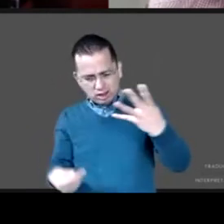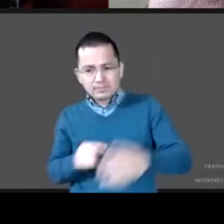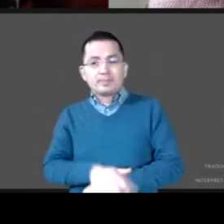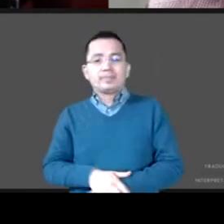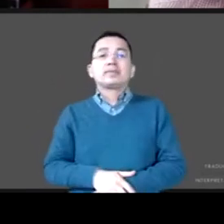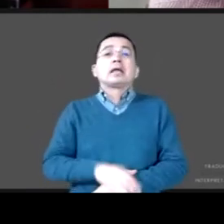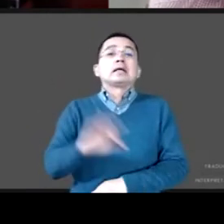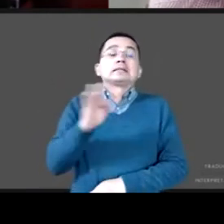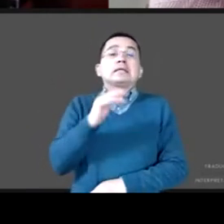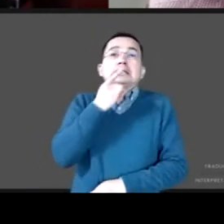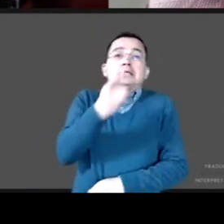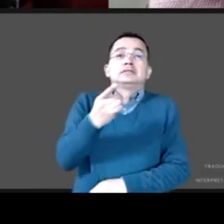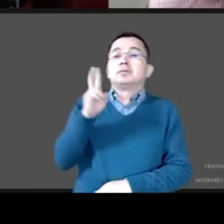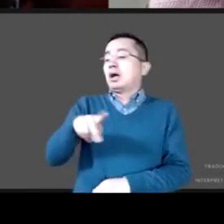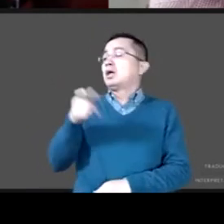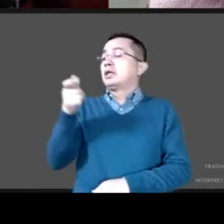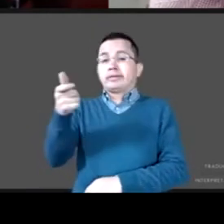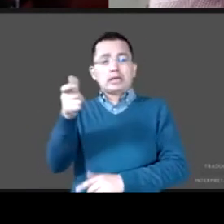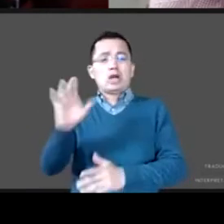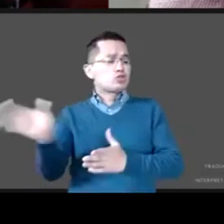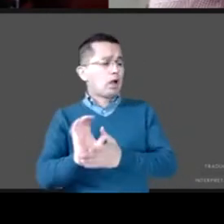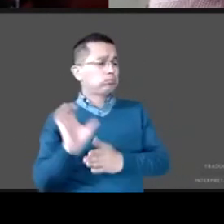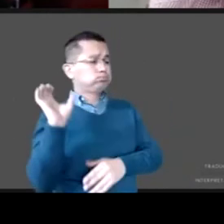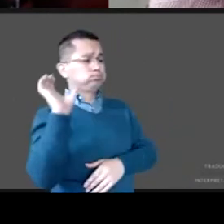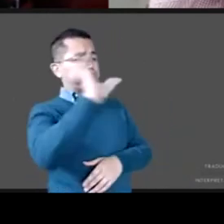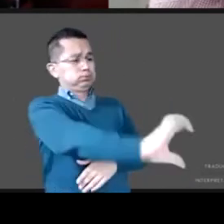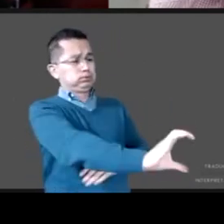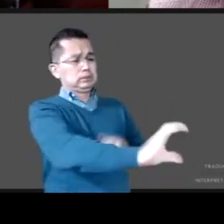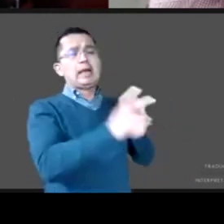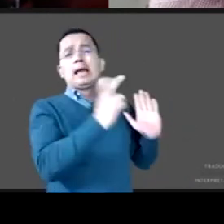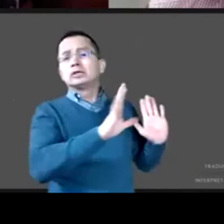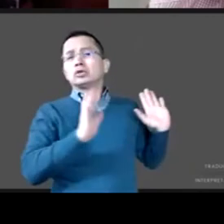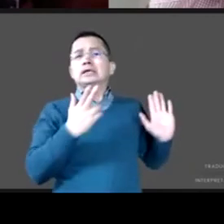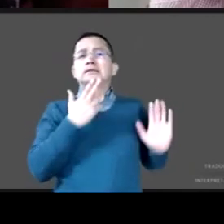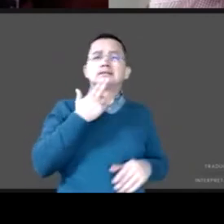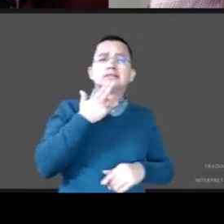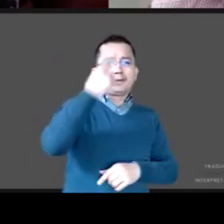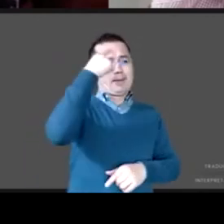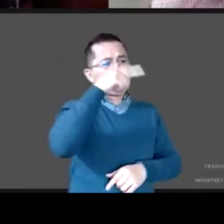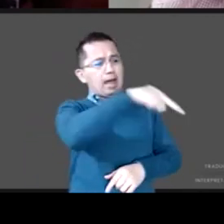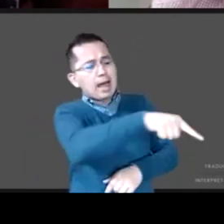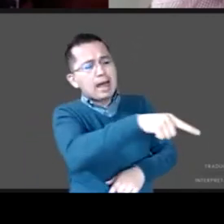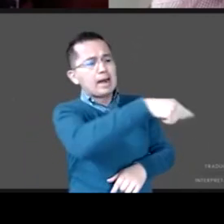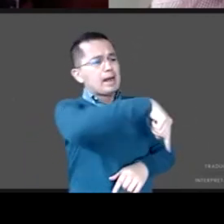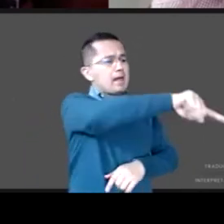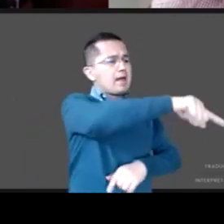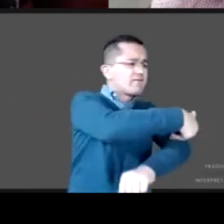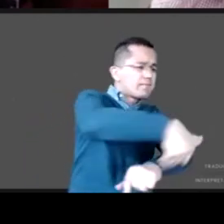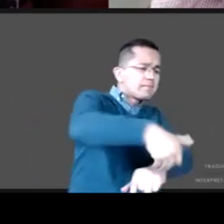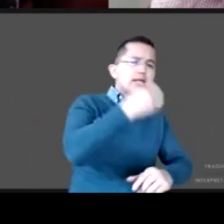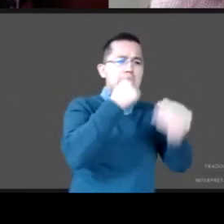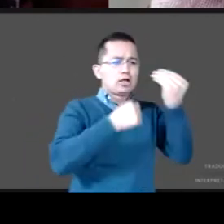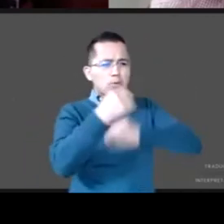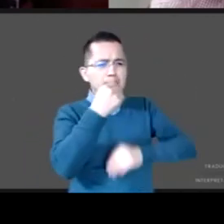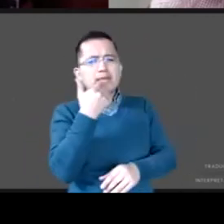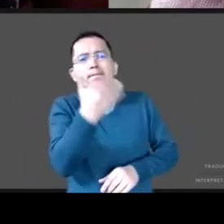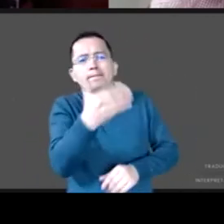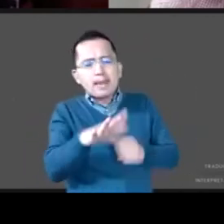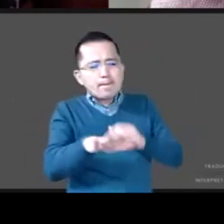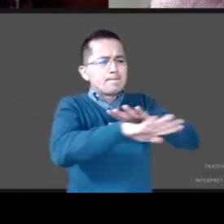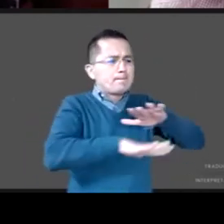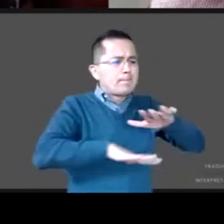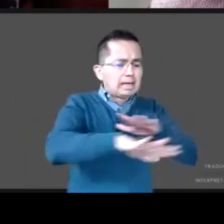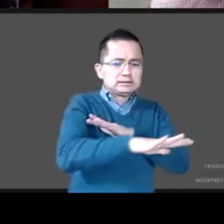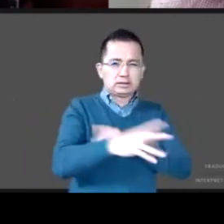que la transferencia monetaria por lo menos permite el acceso a una canasta básica alimentaria es un indicador